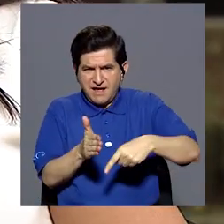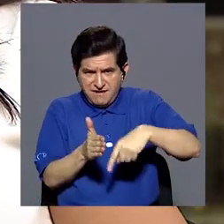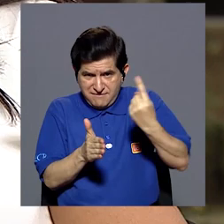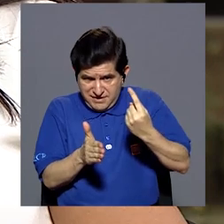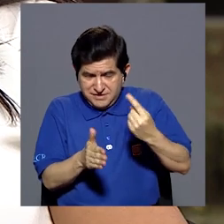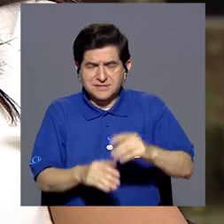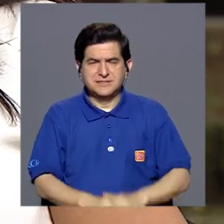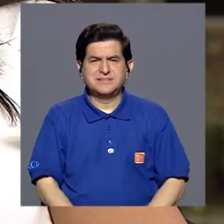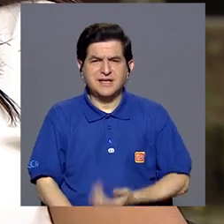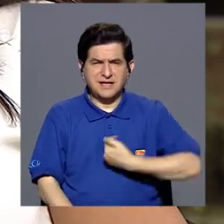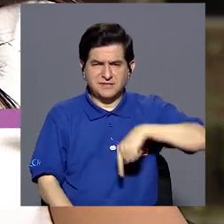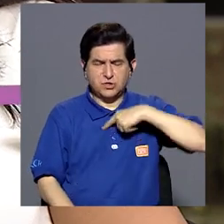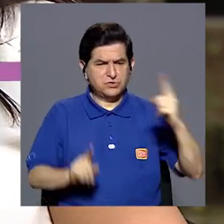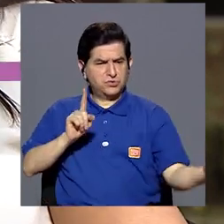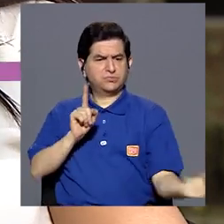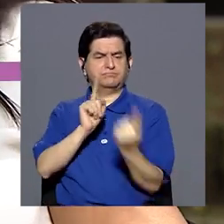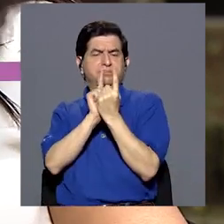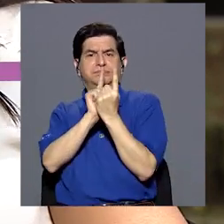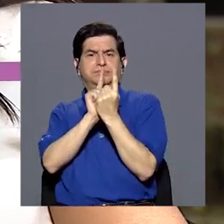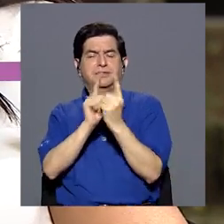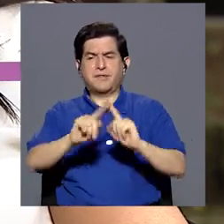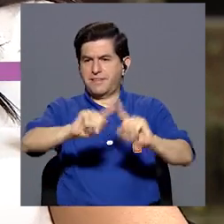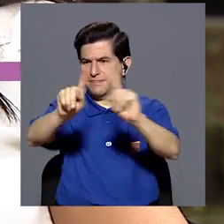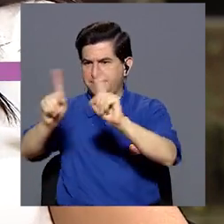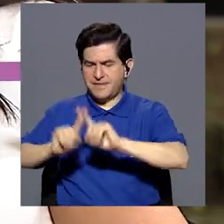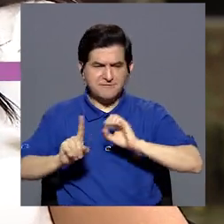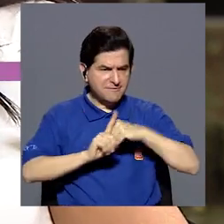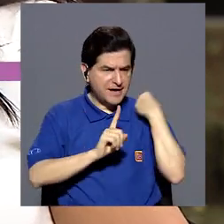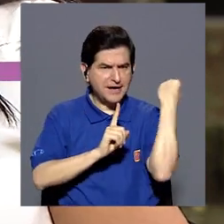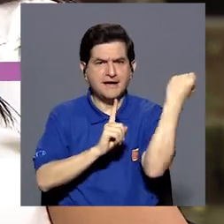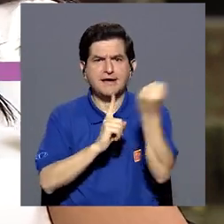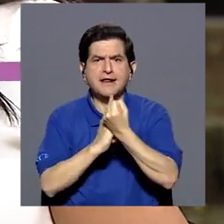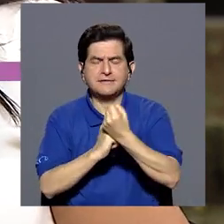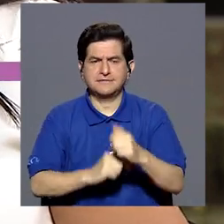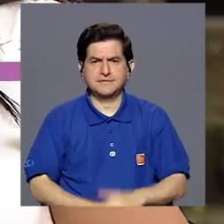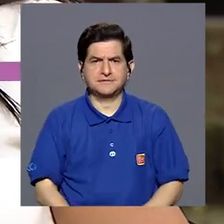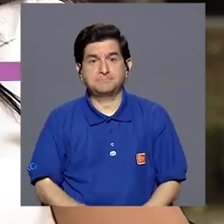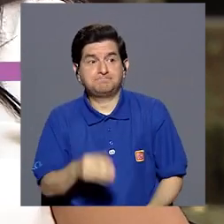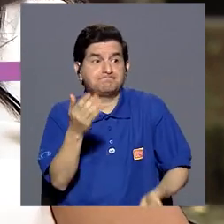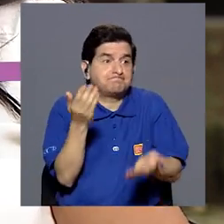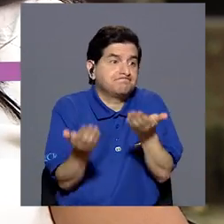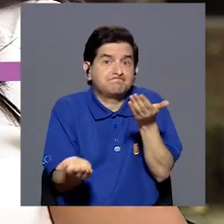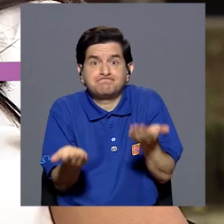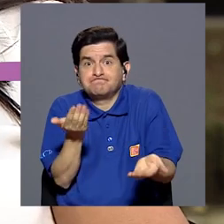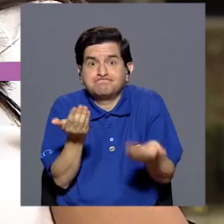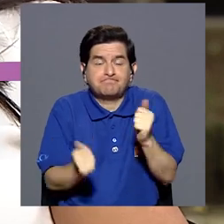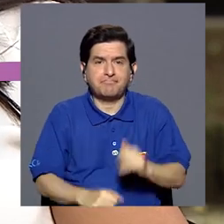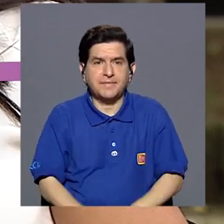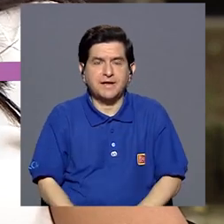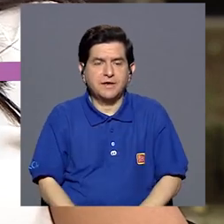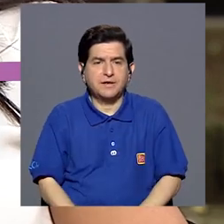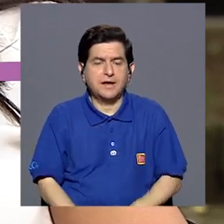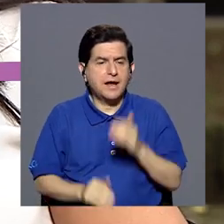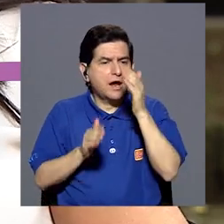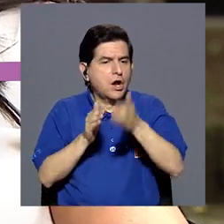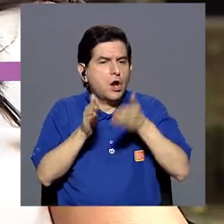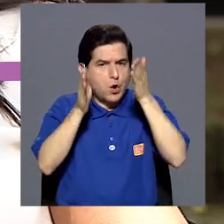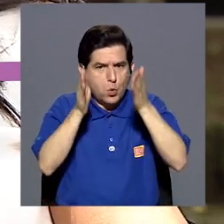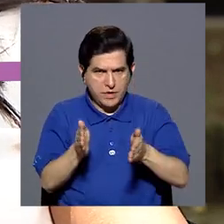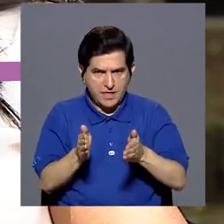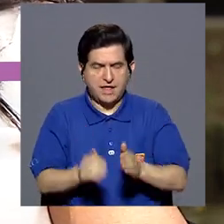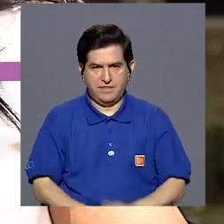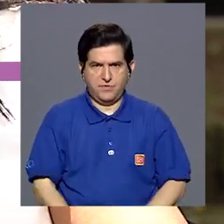nos hemos topado con diferentes circunstancias, digamos, donde el cuidador